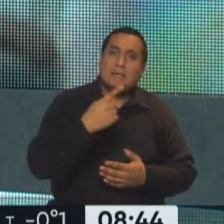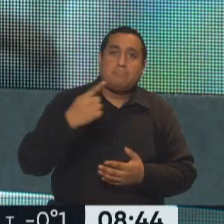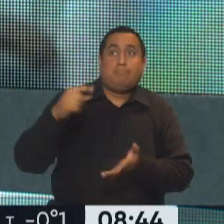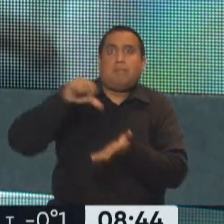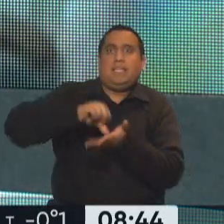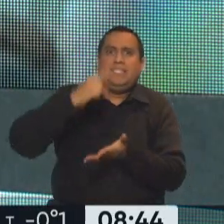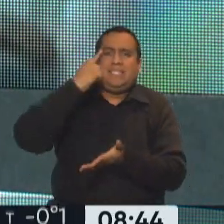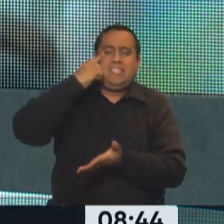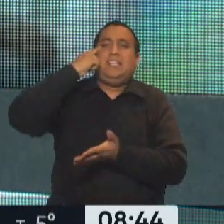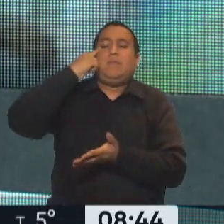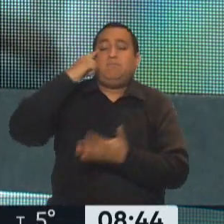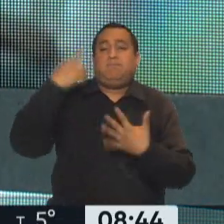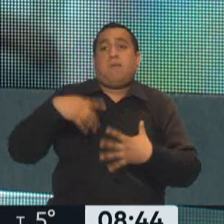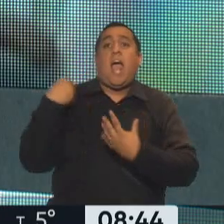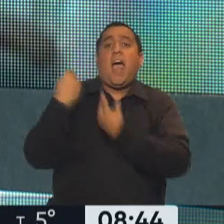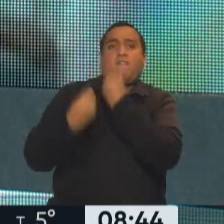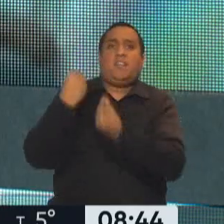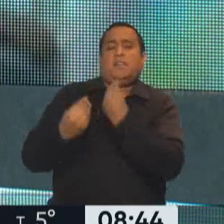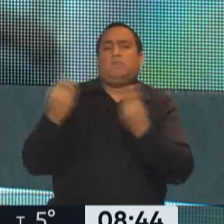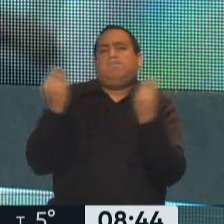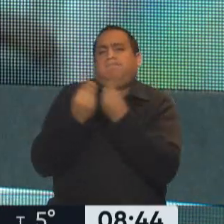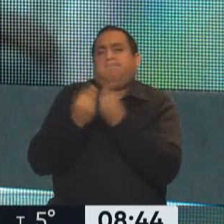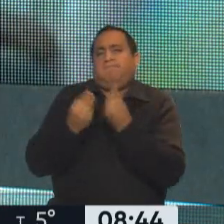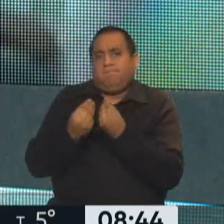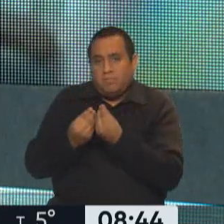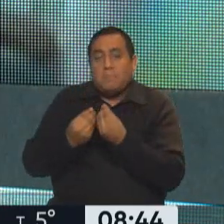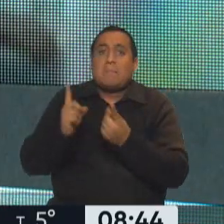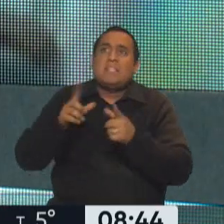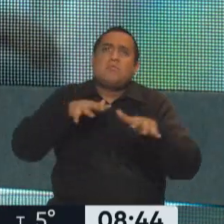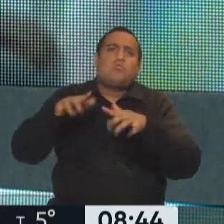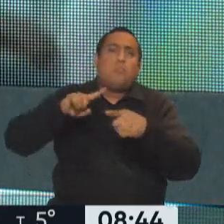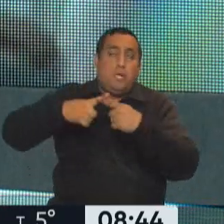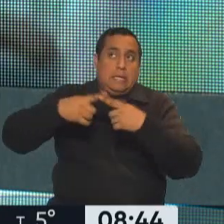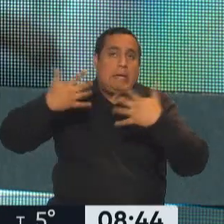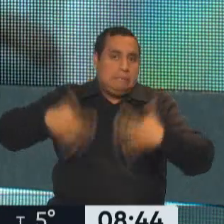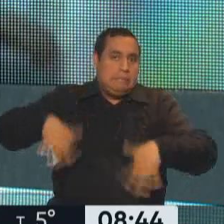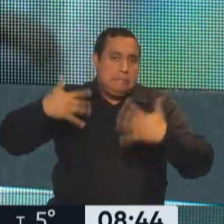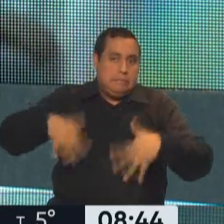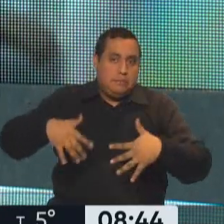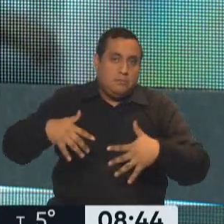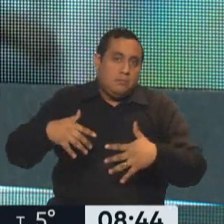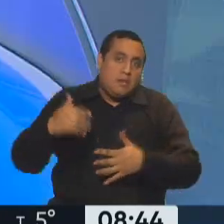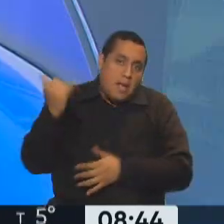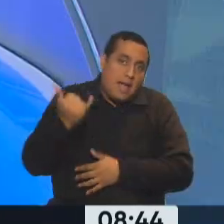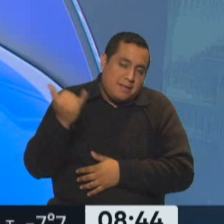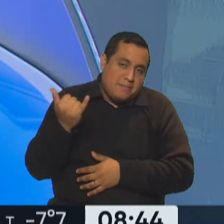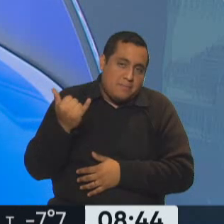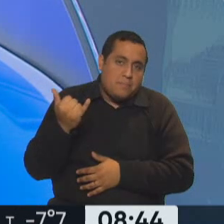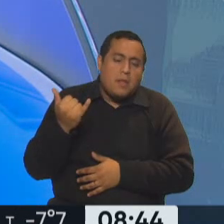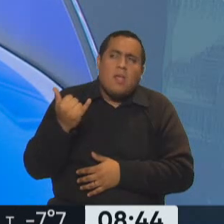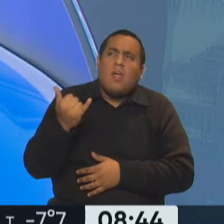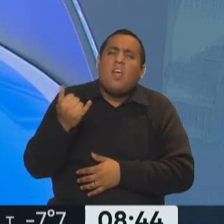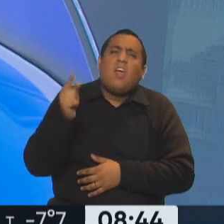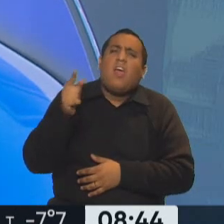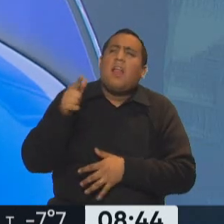cantidad de habitantes y más allá de la situación política que atraviesa, que atraviesa, no, que tiene, claramente. ¿Qué